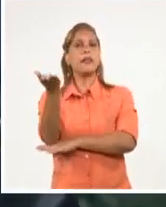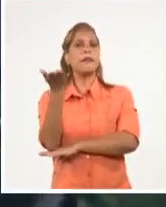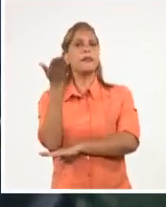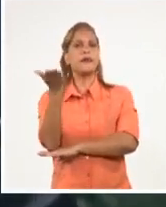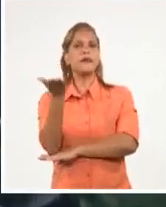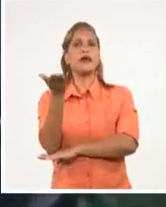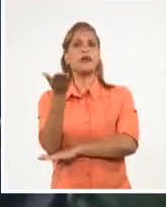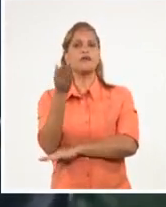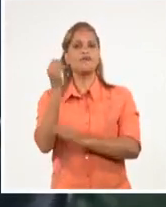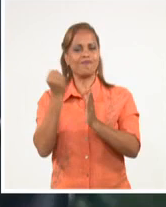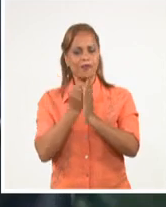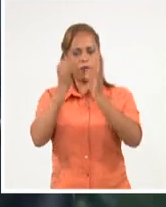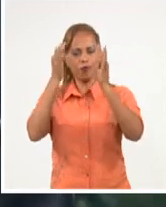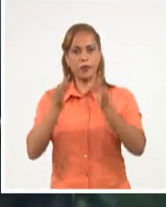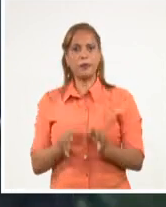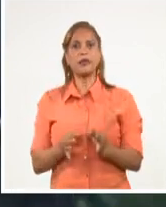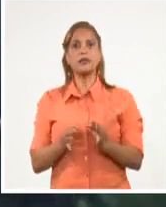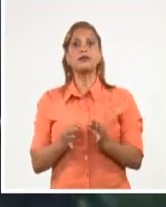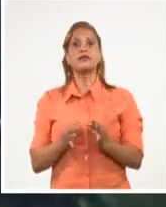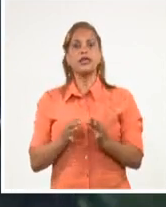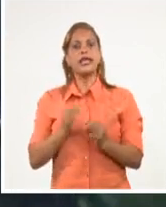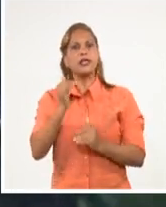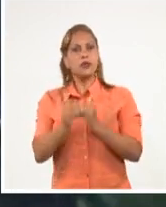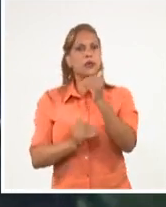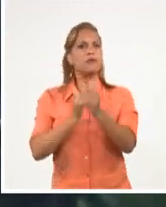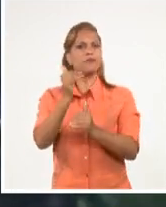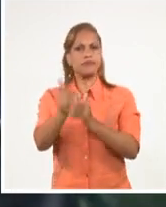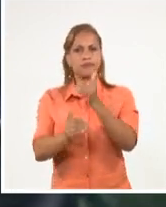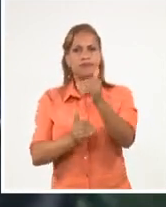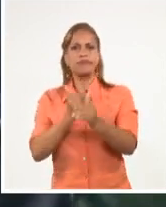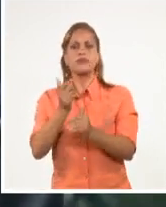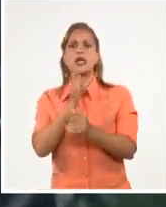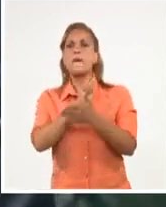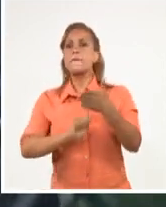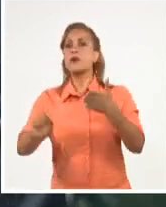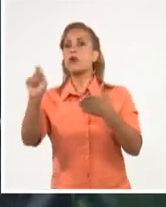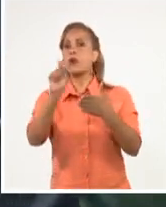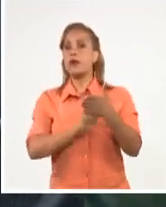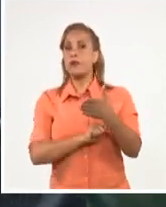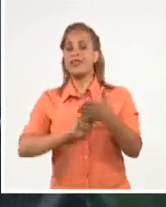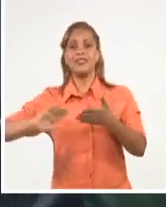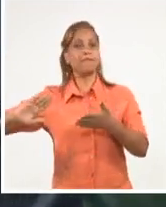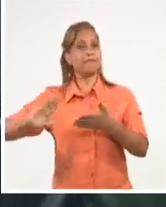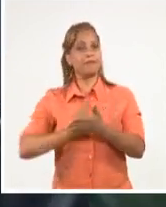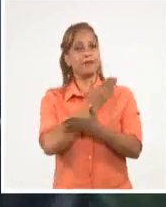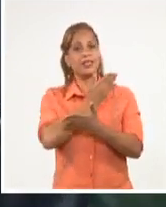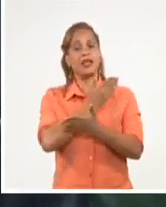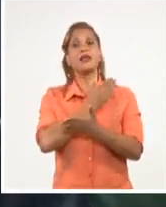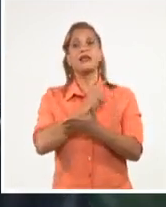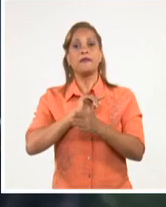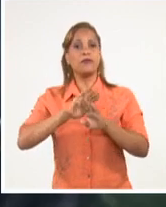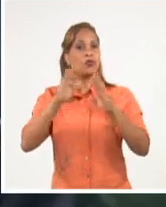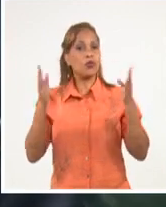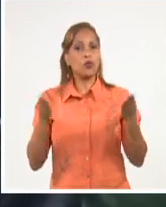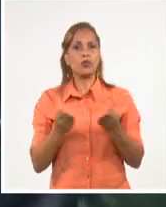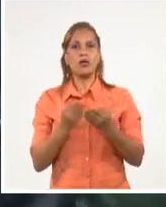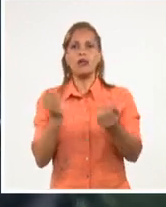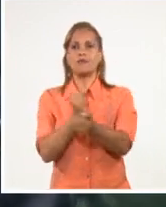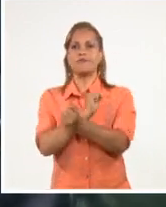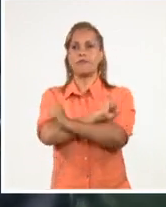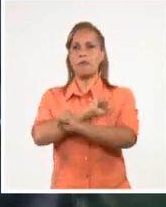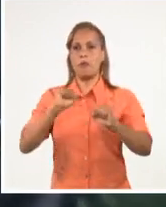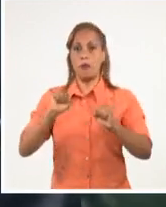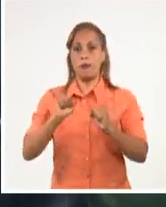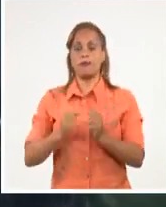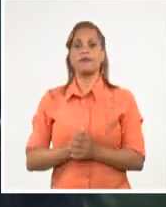con firmeza y de manera sistemática la prohibición y eliminación total de las armas nucleares,